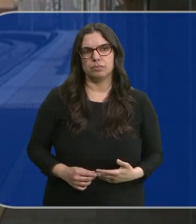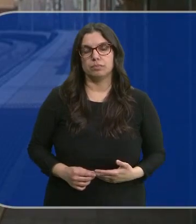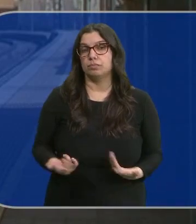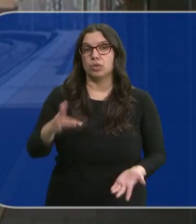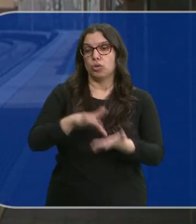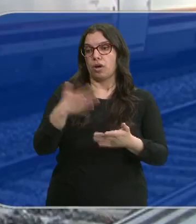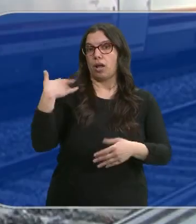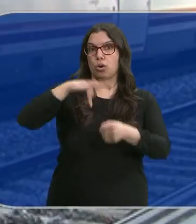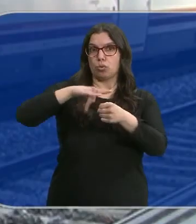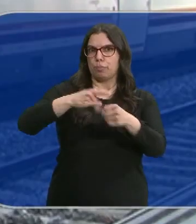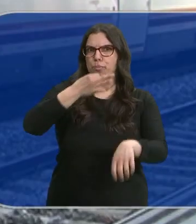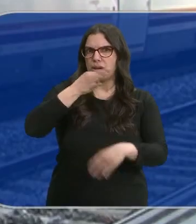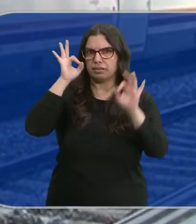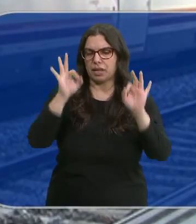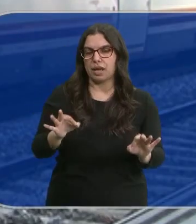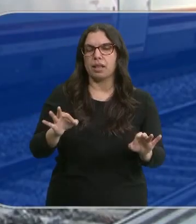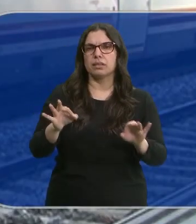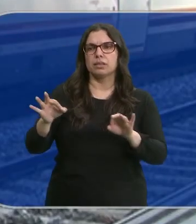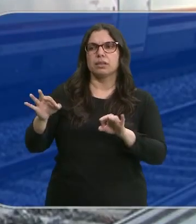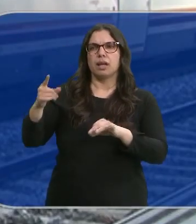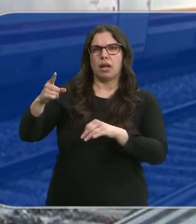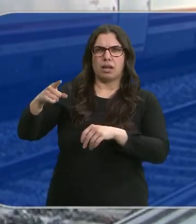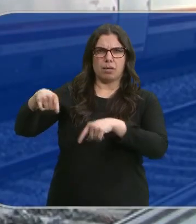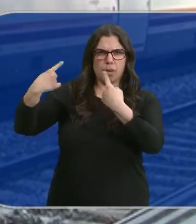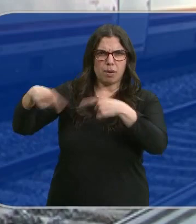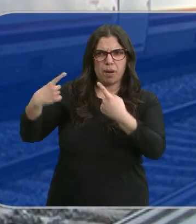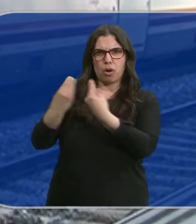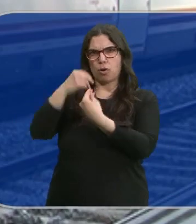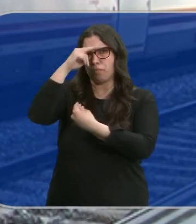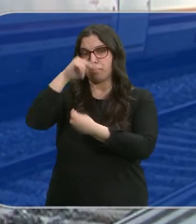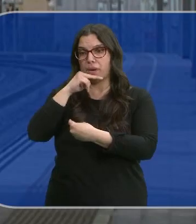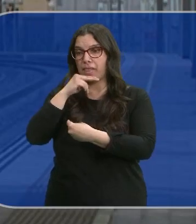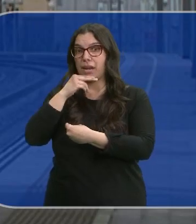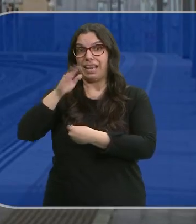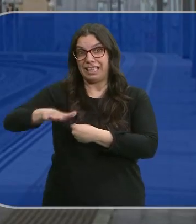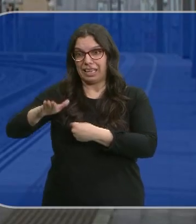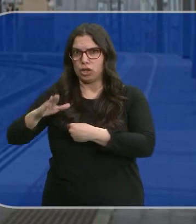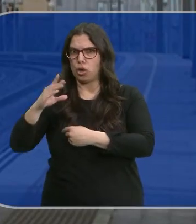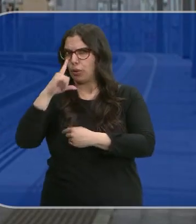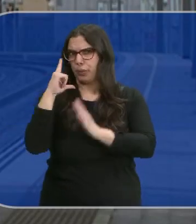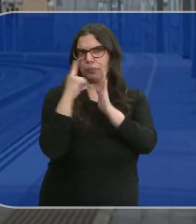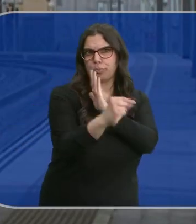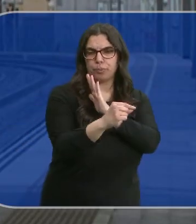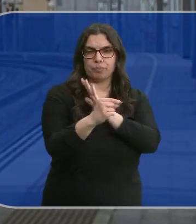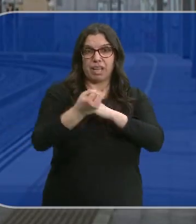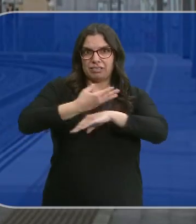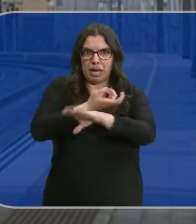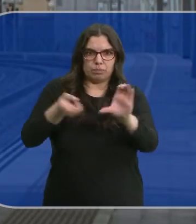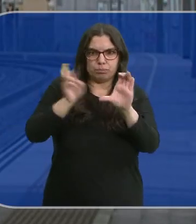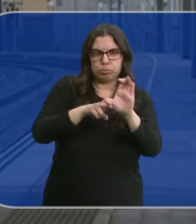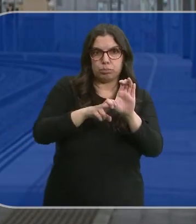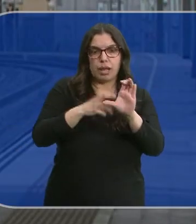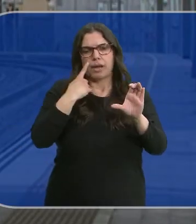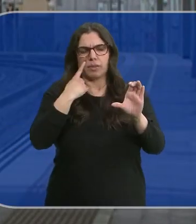Todo sucedió el pasado lunes por la tarde. Después de una discusión con su padre, el menor huye de casa y se monta en un tren. El revisor al verle desorientado y solo